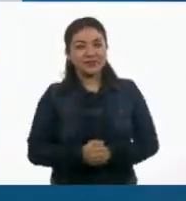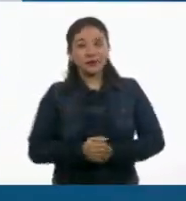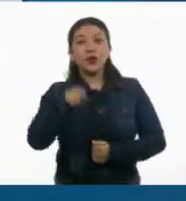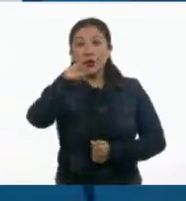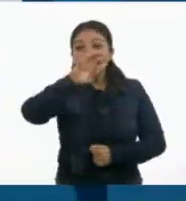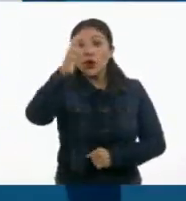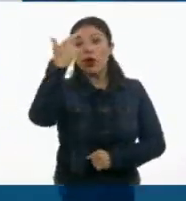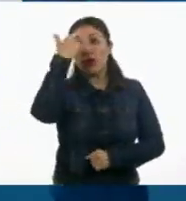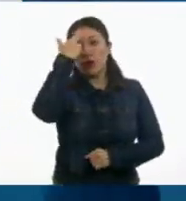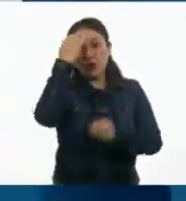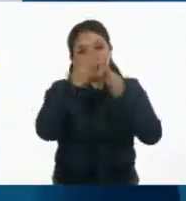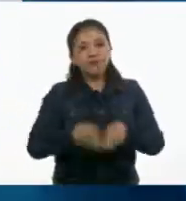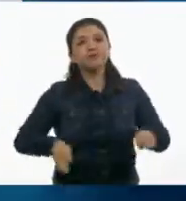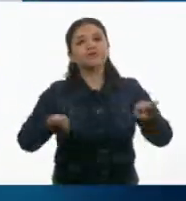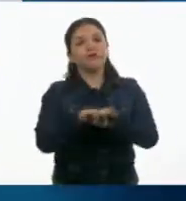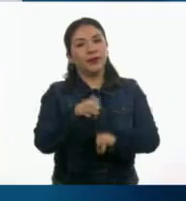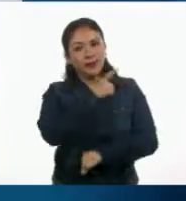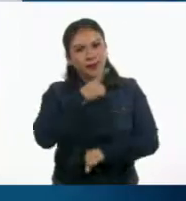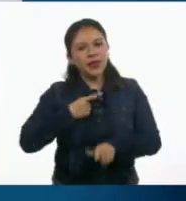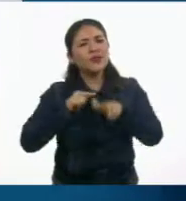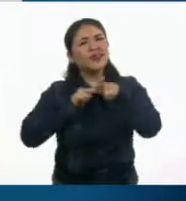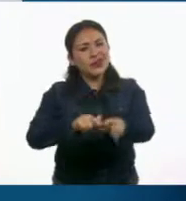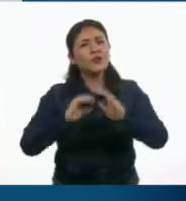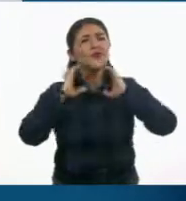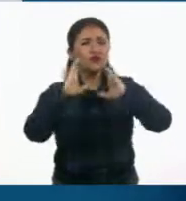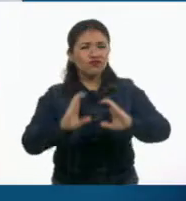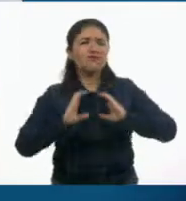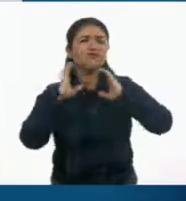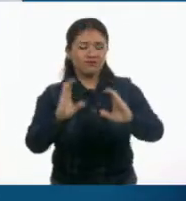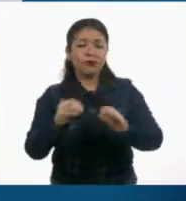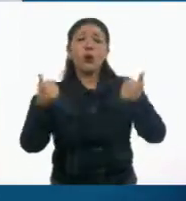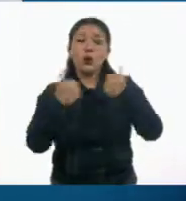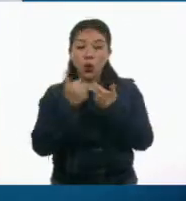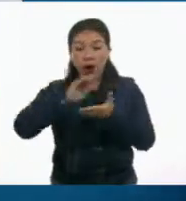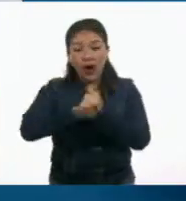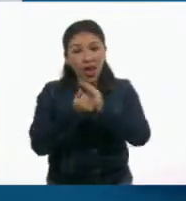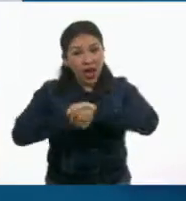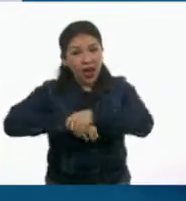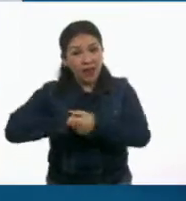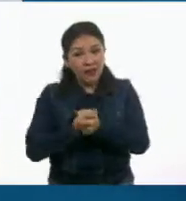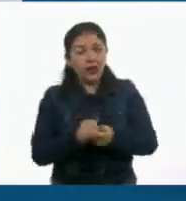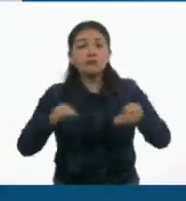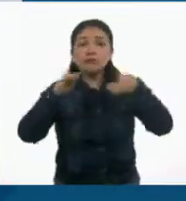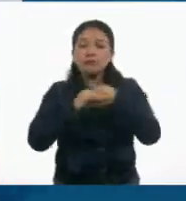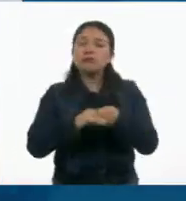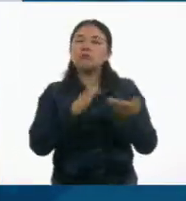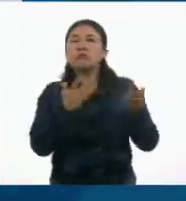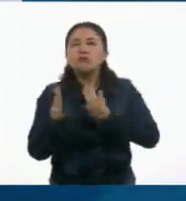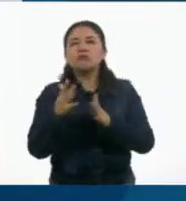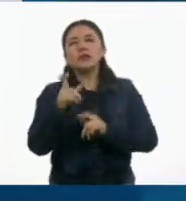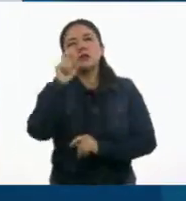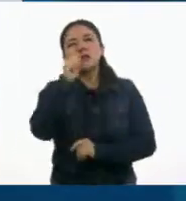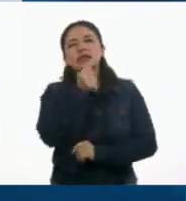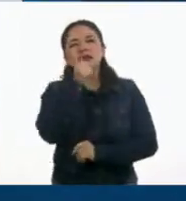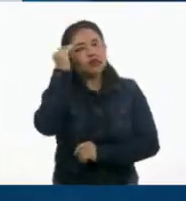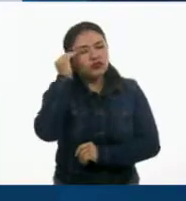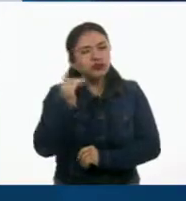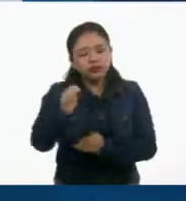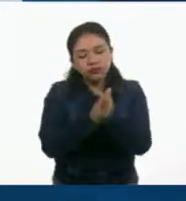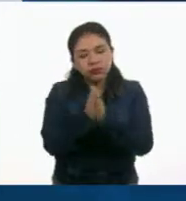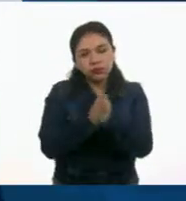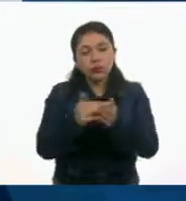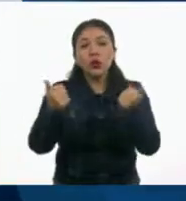Recuerden que es importante seguir cuidándonos, lavándonos las manos por lo menos durante 20 segundos,